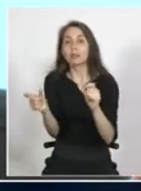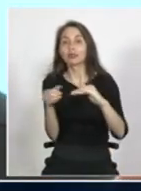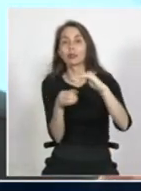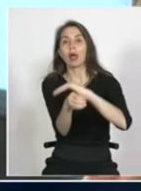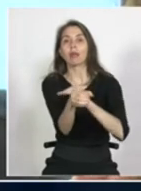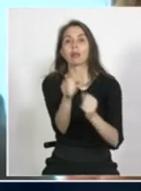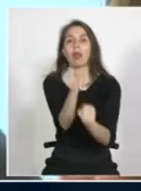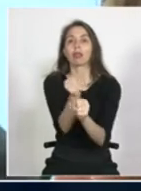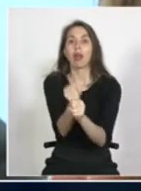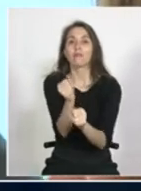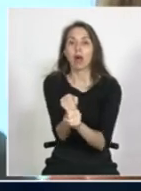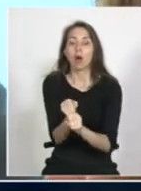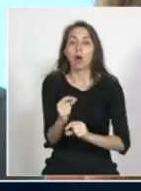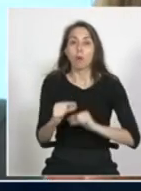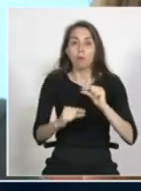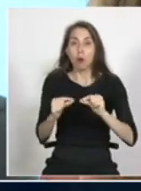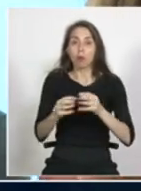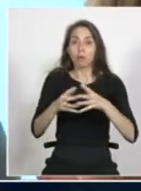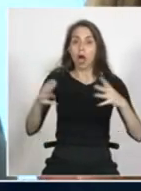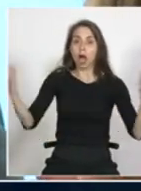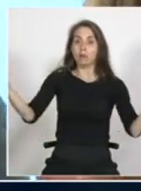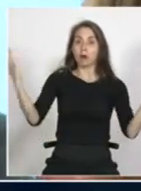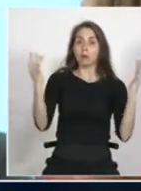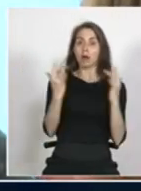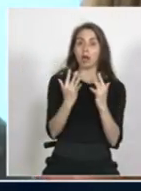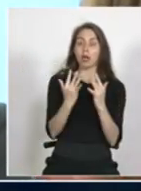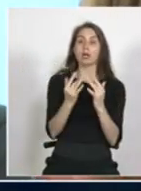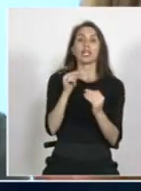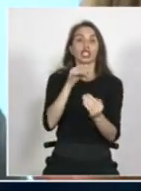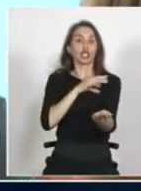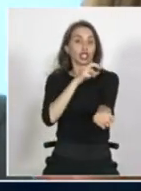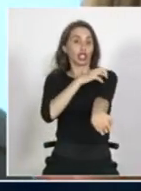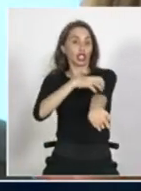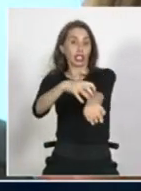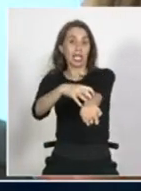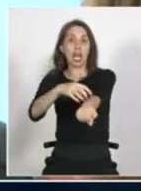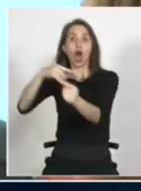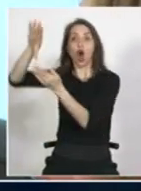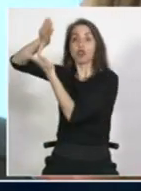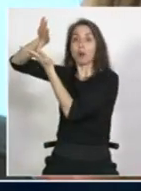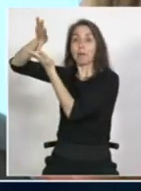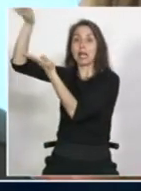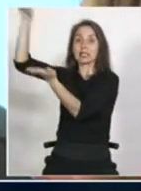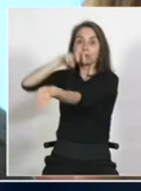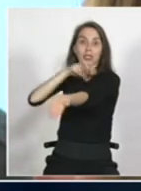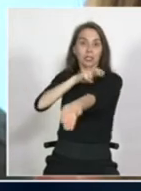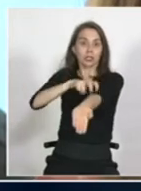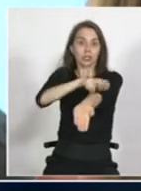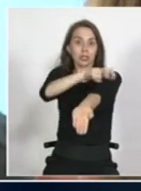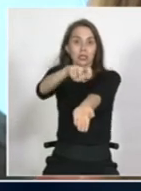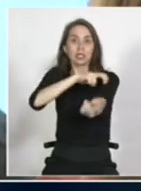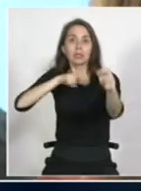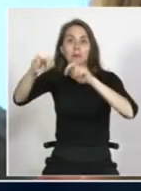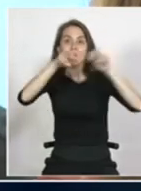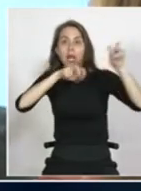así que poco a poco hay más migrantes migrando entre el territorio chileno hacia la quinta región y